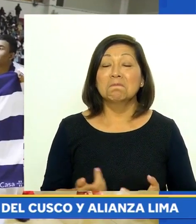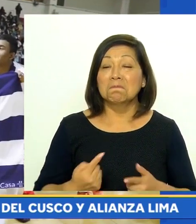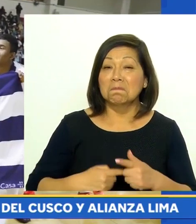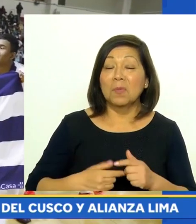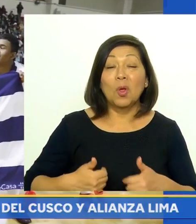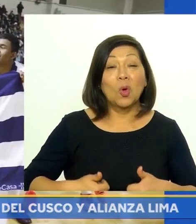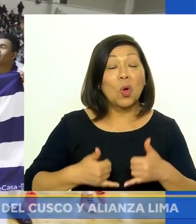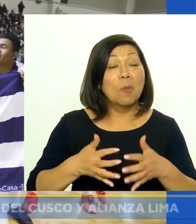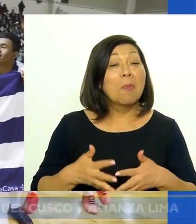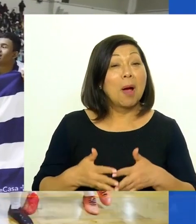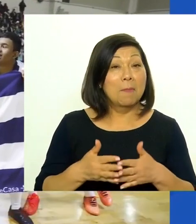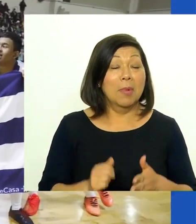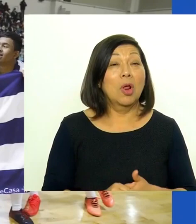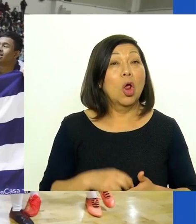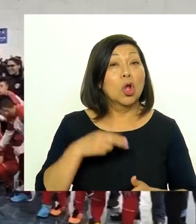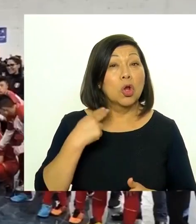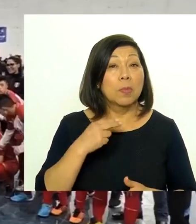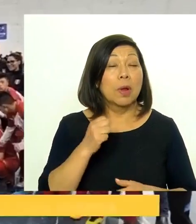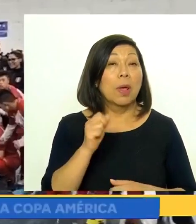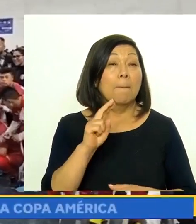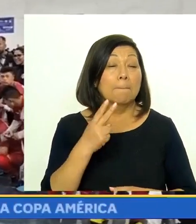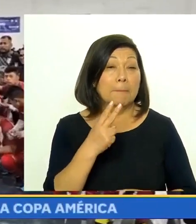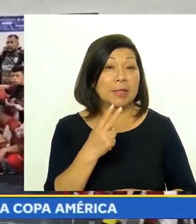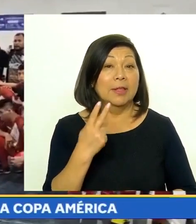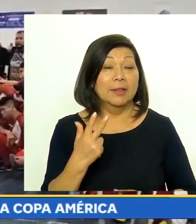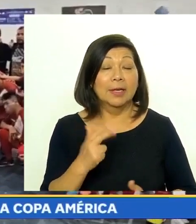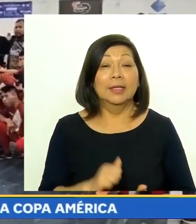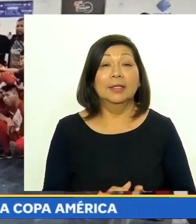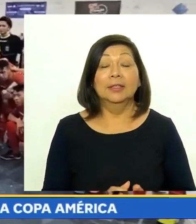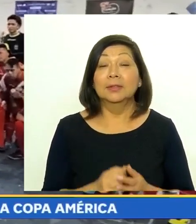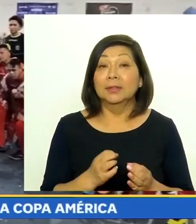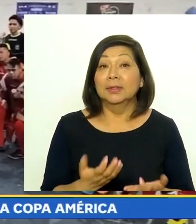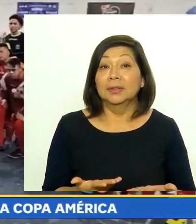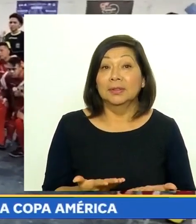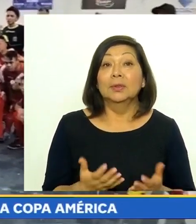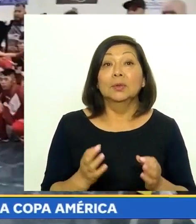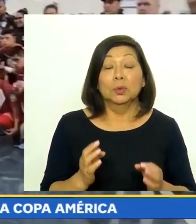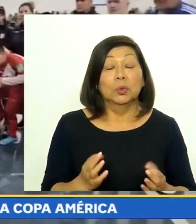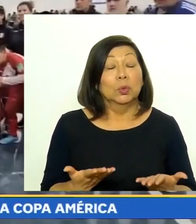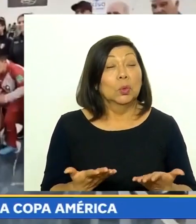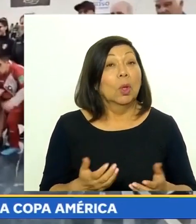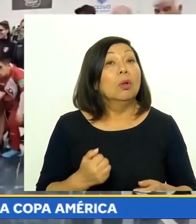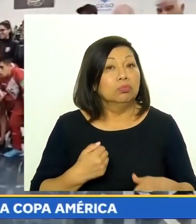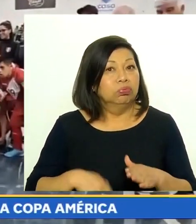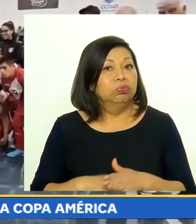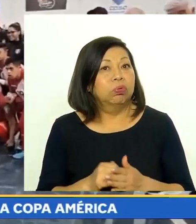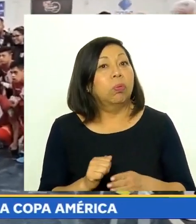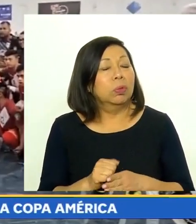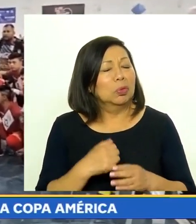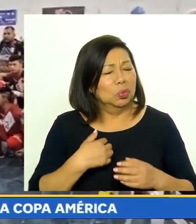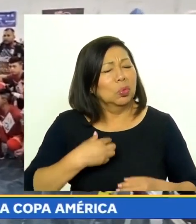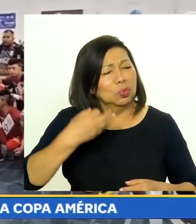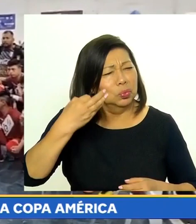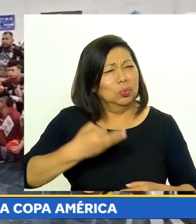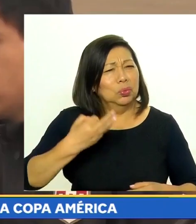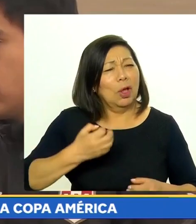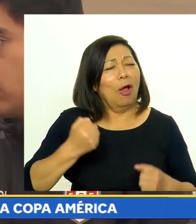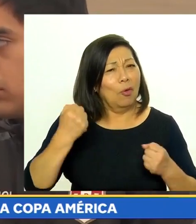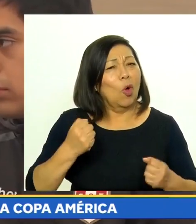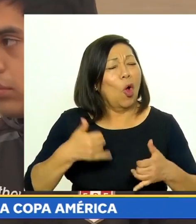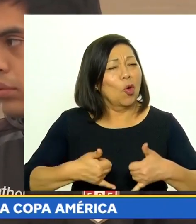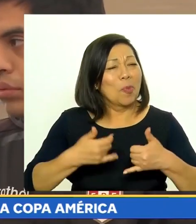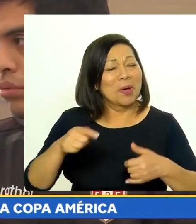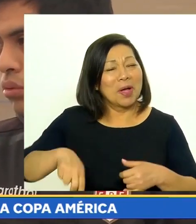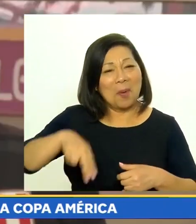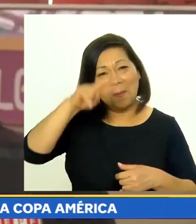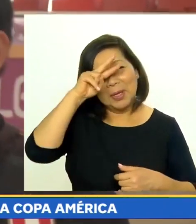Se nos viene la Copa América en el noviembre del 2023 y la verdad creo que vamos a hacer un muy buen papel y tengo la seguridad de que vamos a